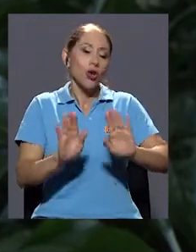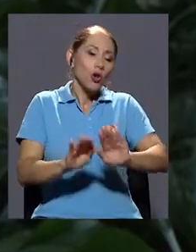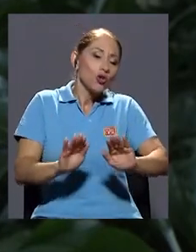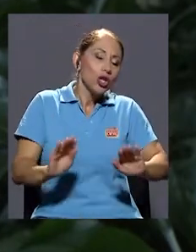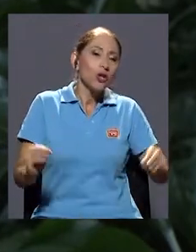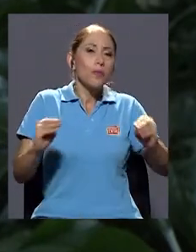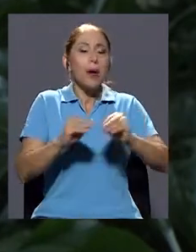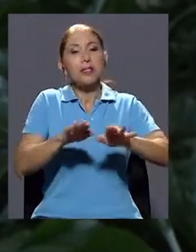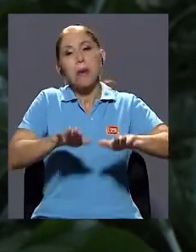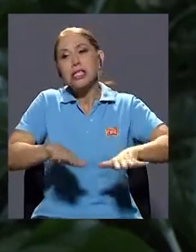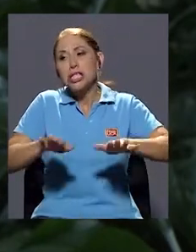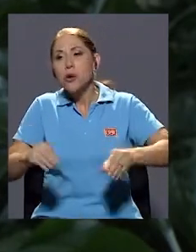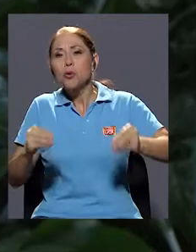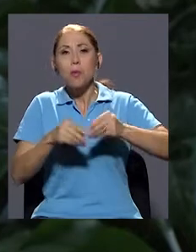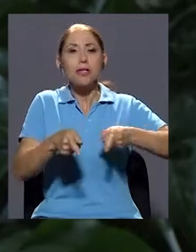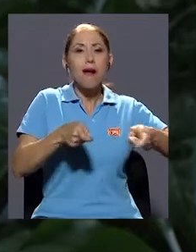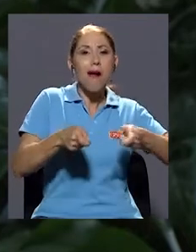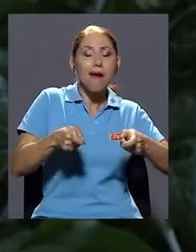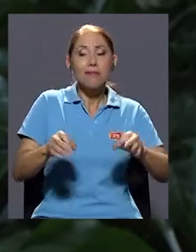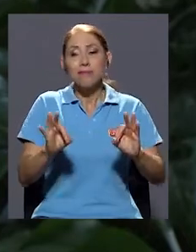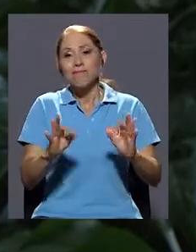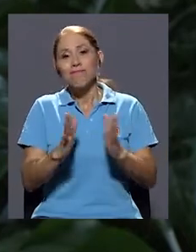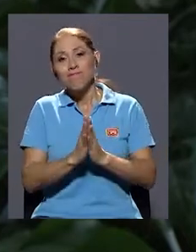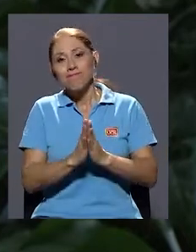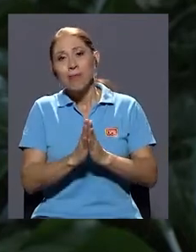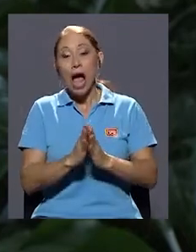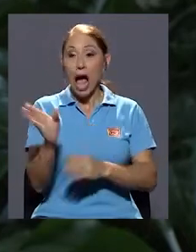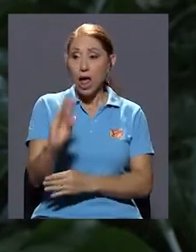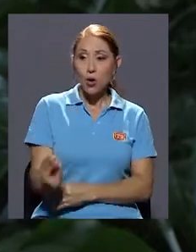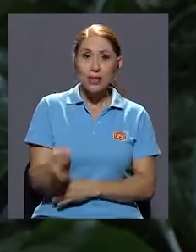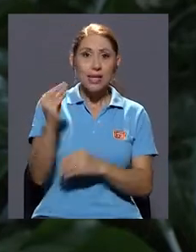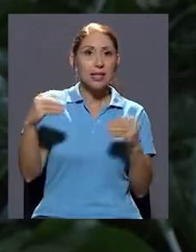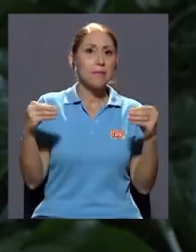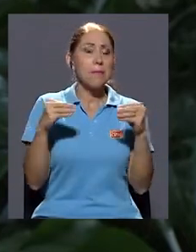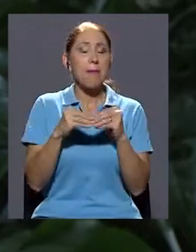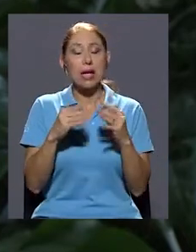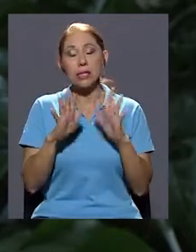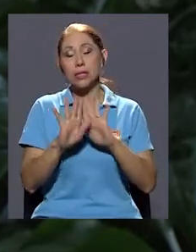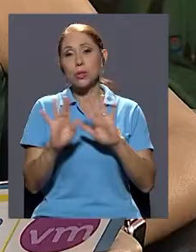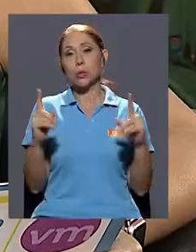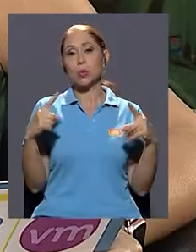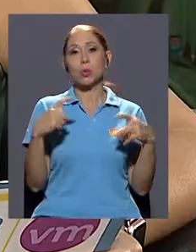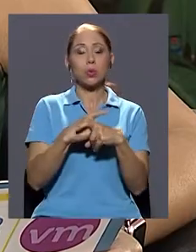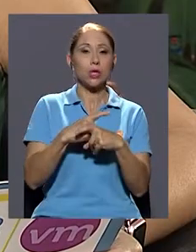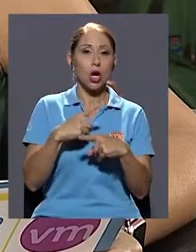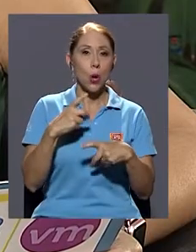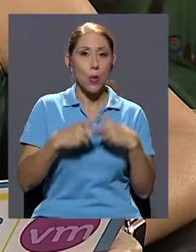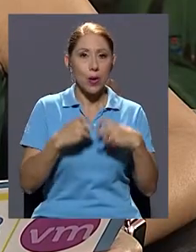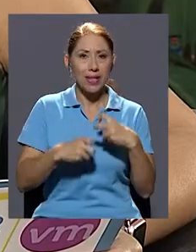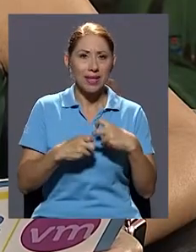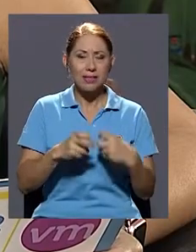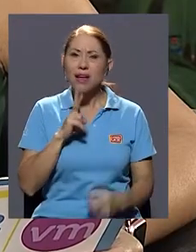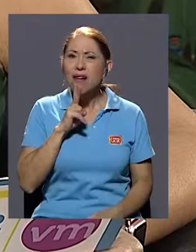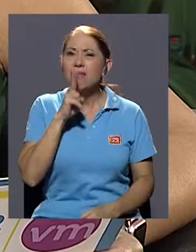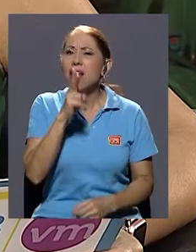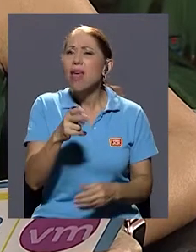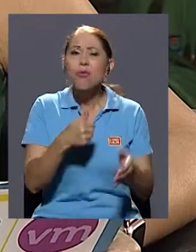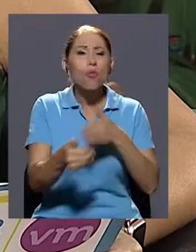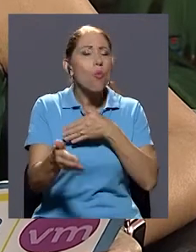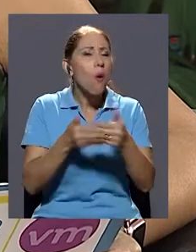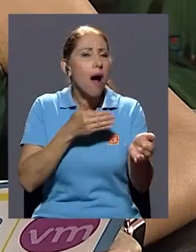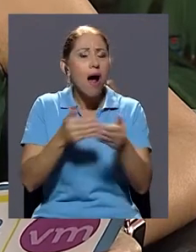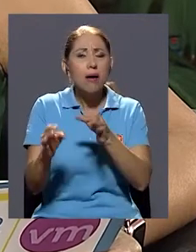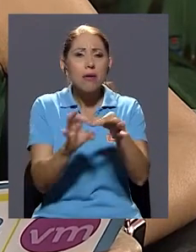manejables sobre todo, y los adolescentes van a ser más problemáticos. En realidad, toda relación es